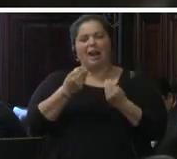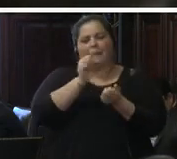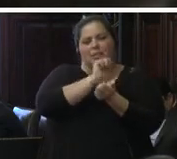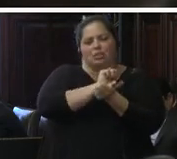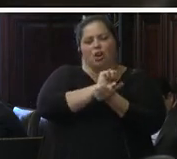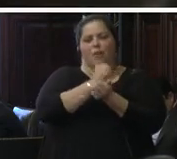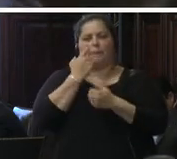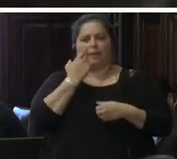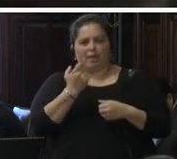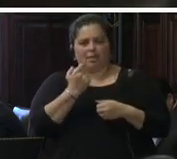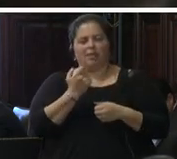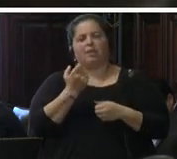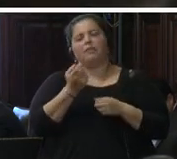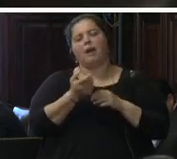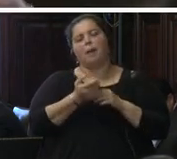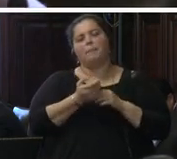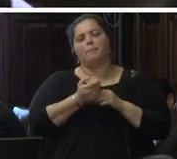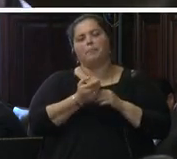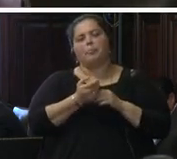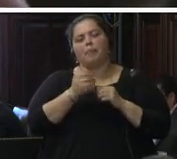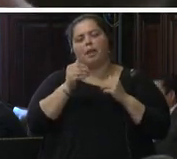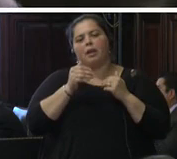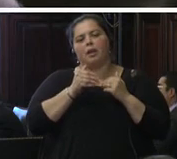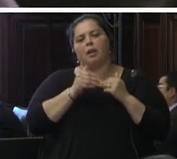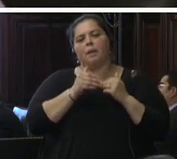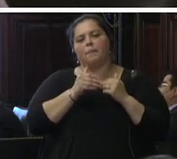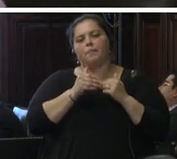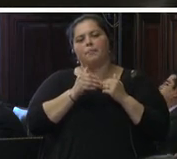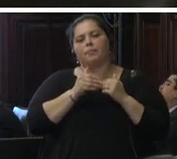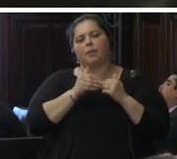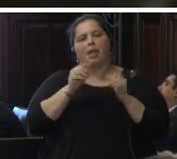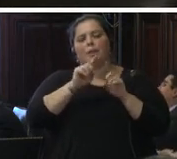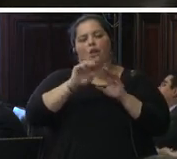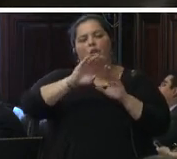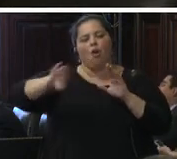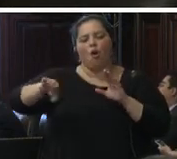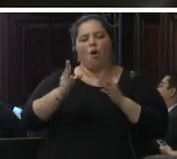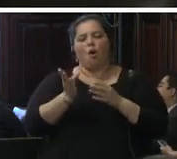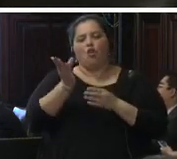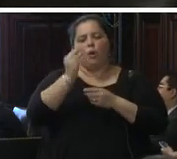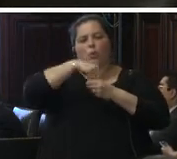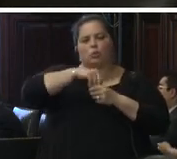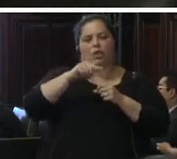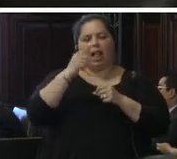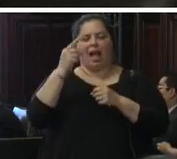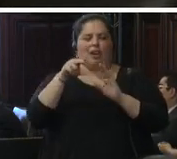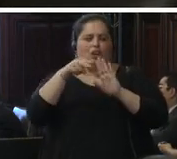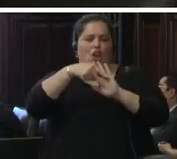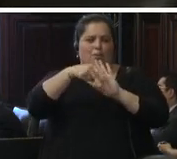fuera de la normativa interamericana que es muy clara